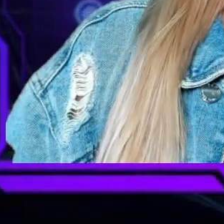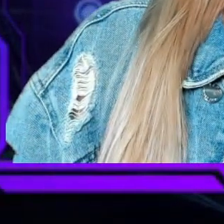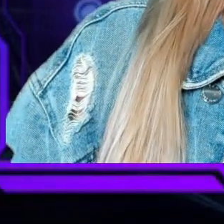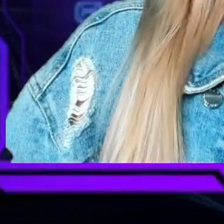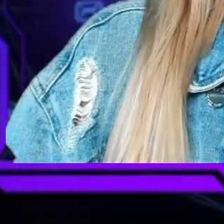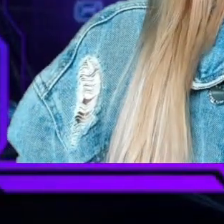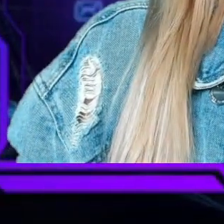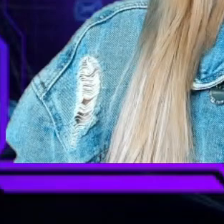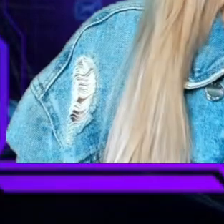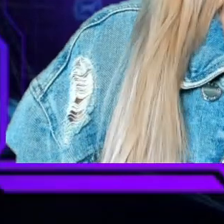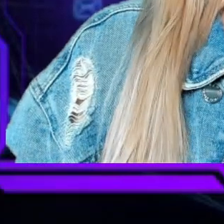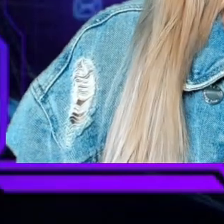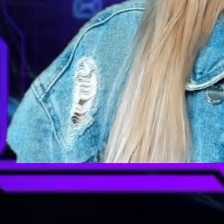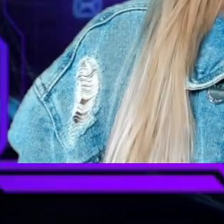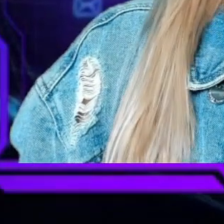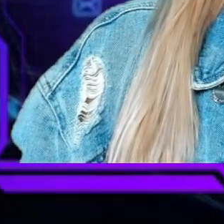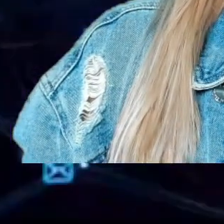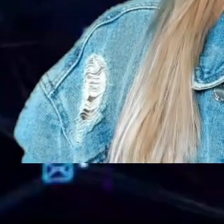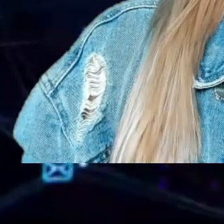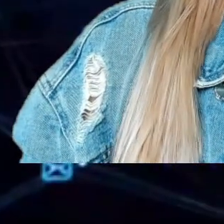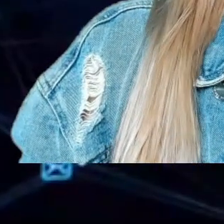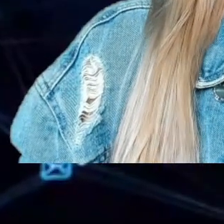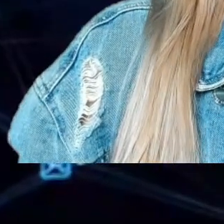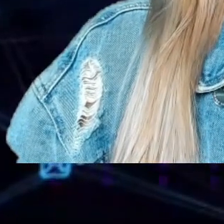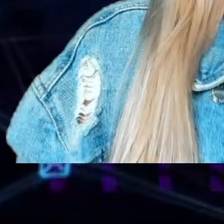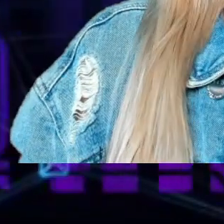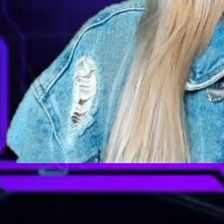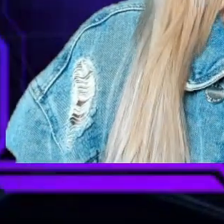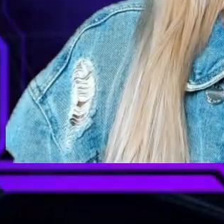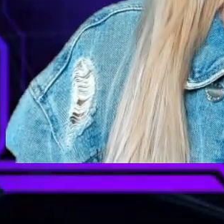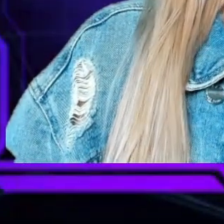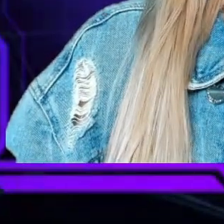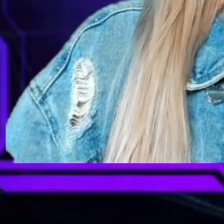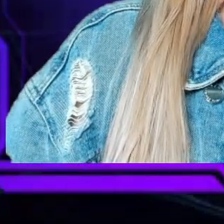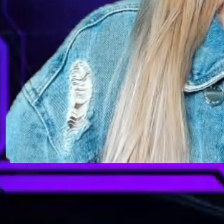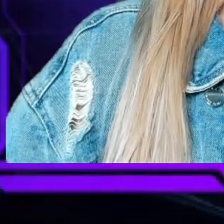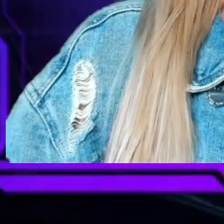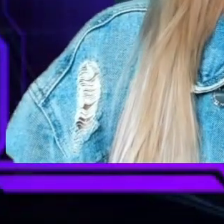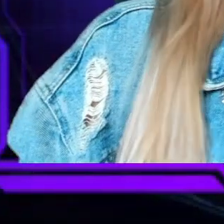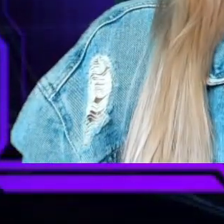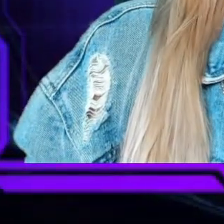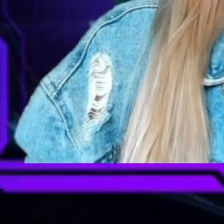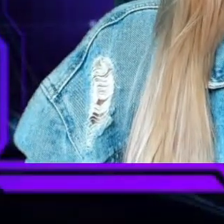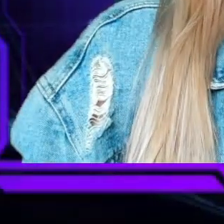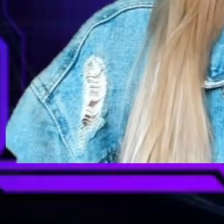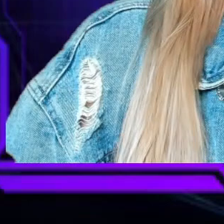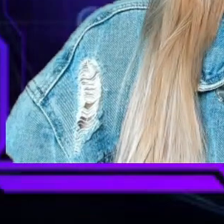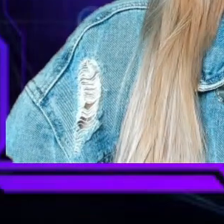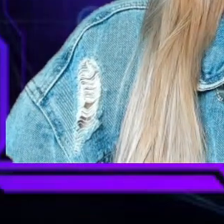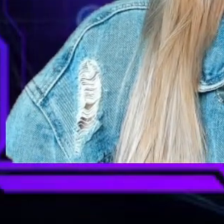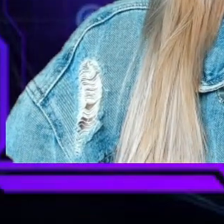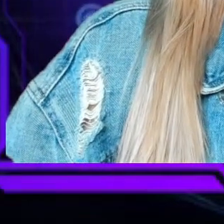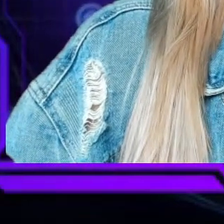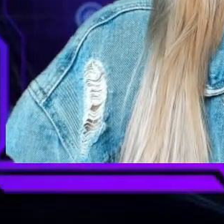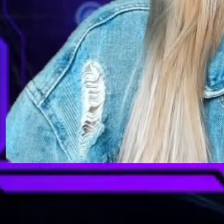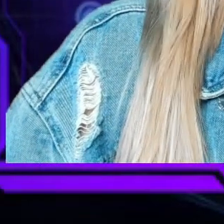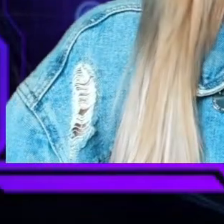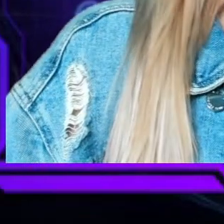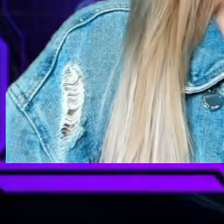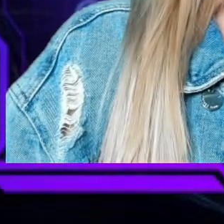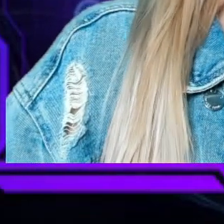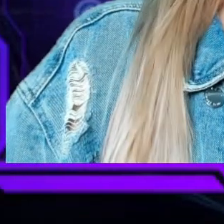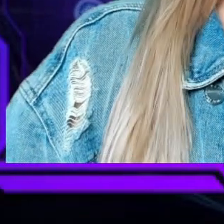niña Claudia Ortiz, la querida diputada de la Díazpora, la querida diputada del Salvador, mentira, no me vaya a creer hoy,